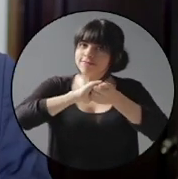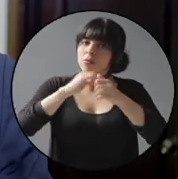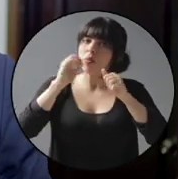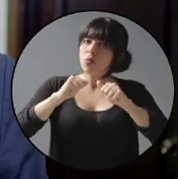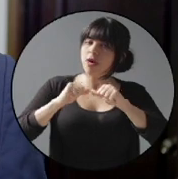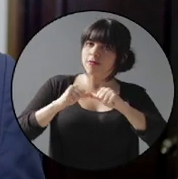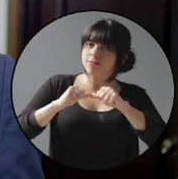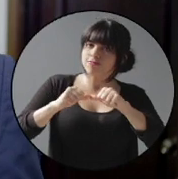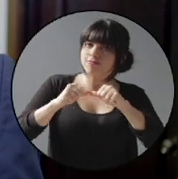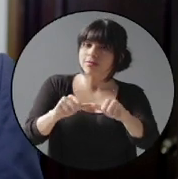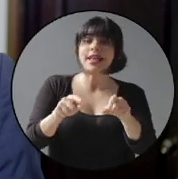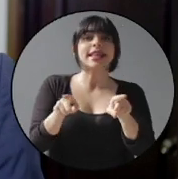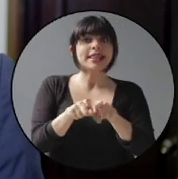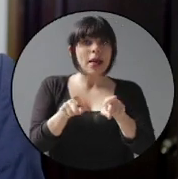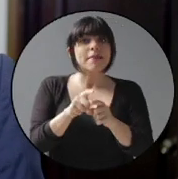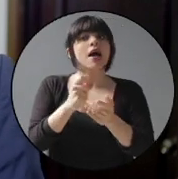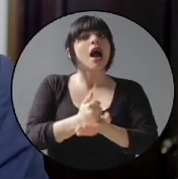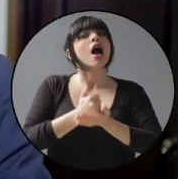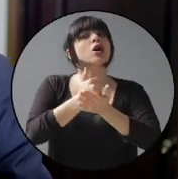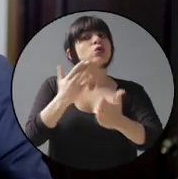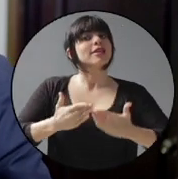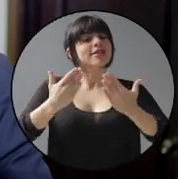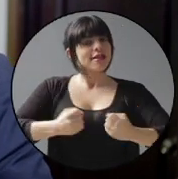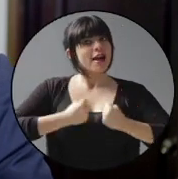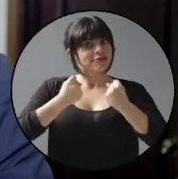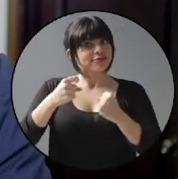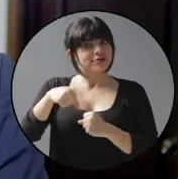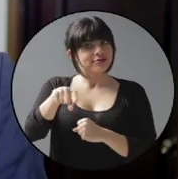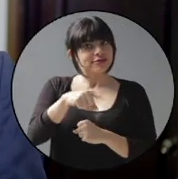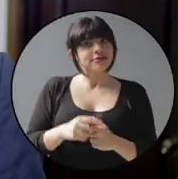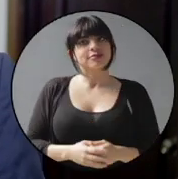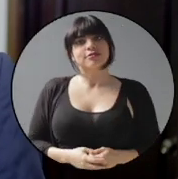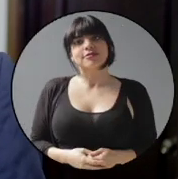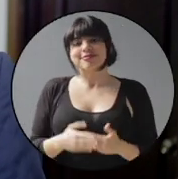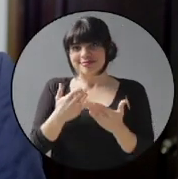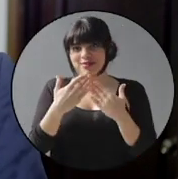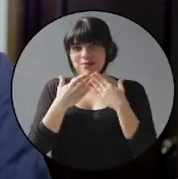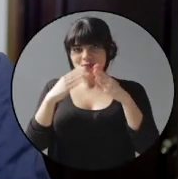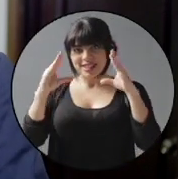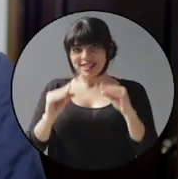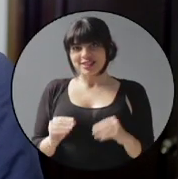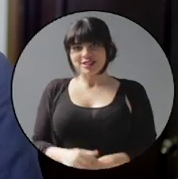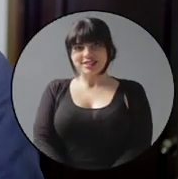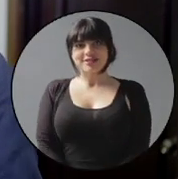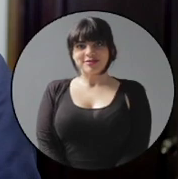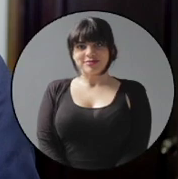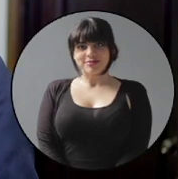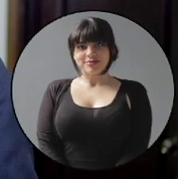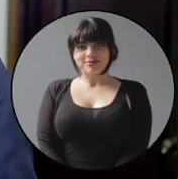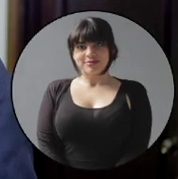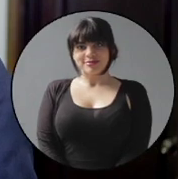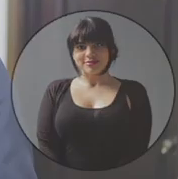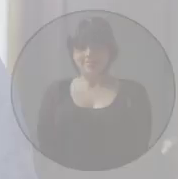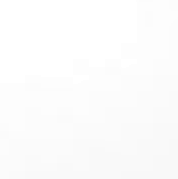sean sostenibles e incluso ayudar a fortalecerlas. Que pasen buenas noches.